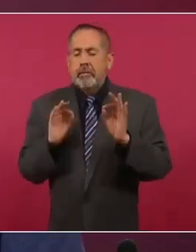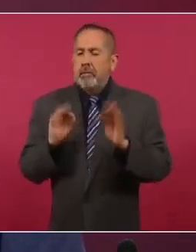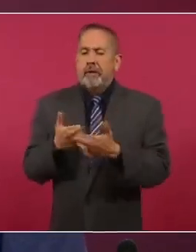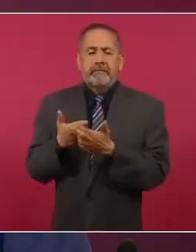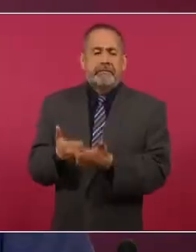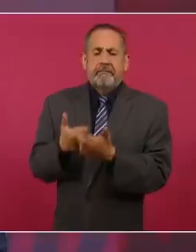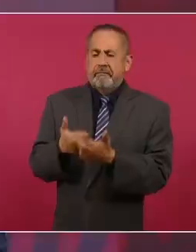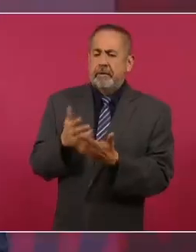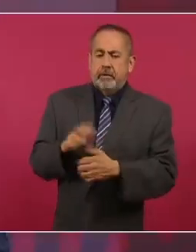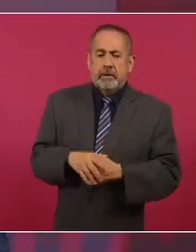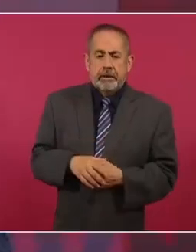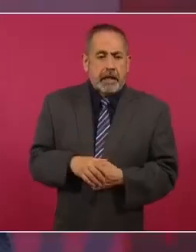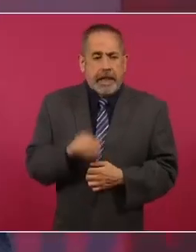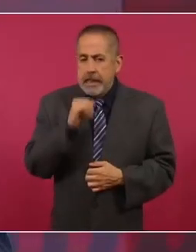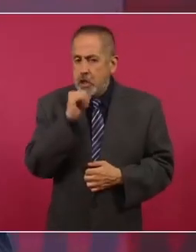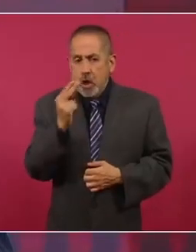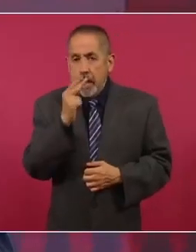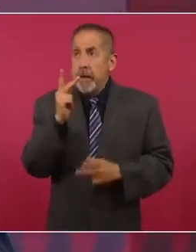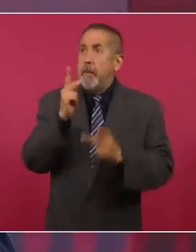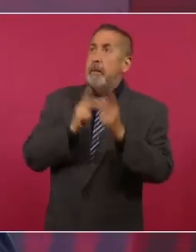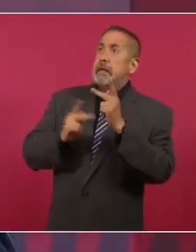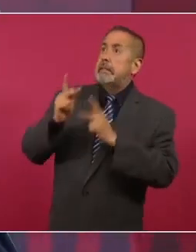de endeudar al país